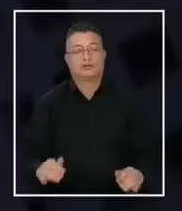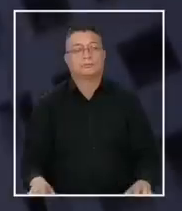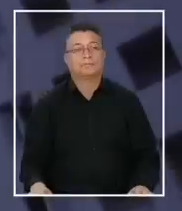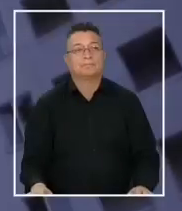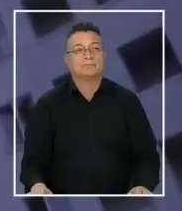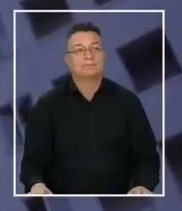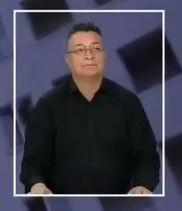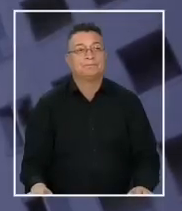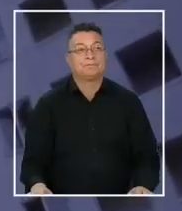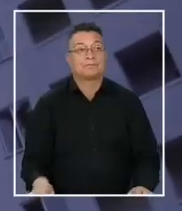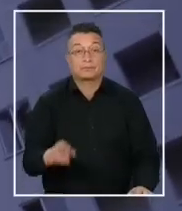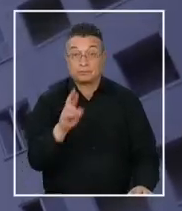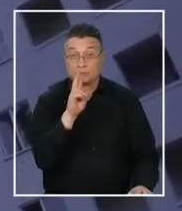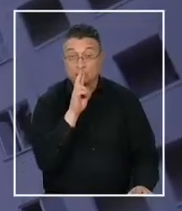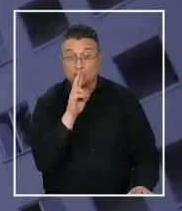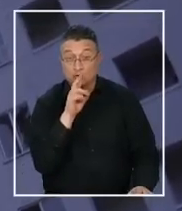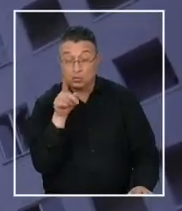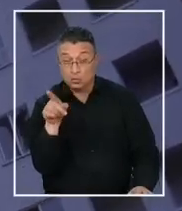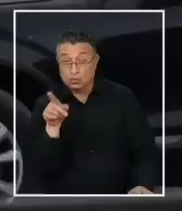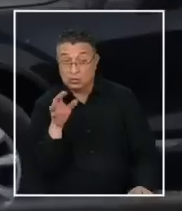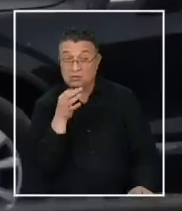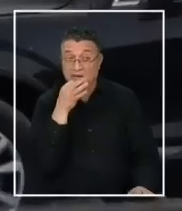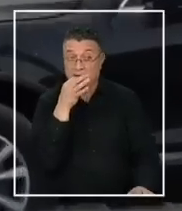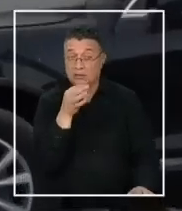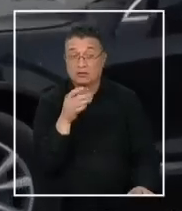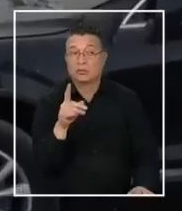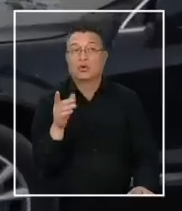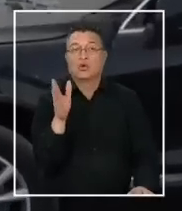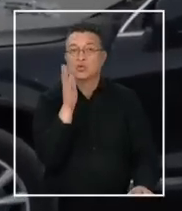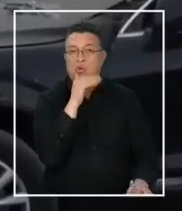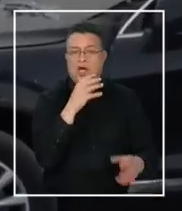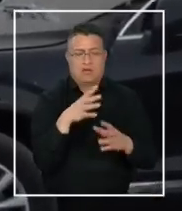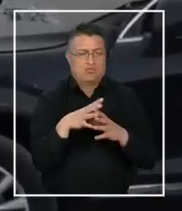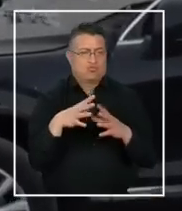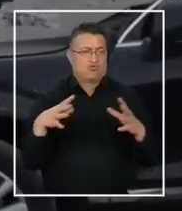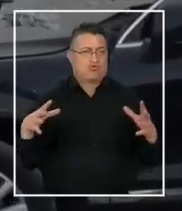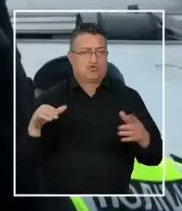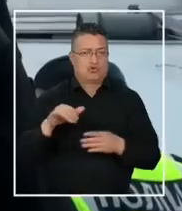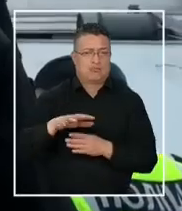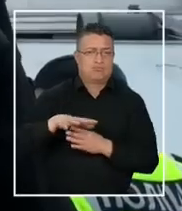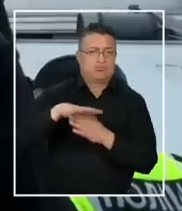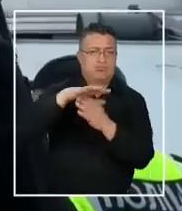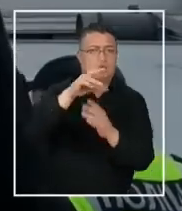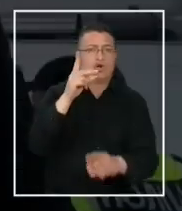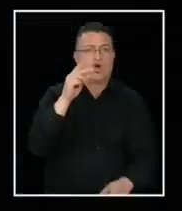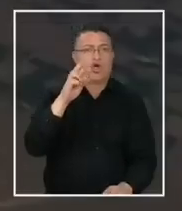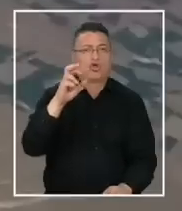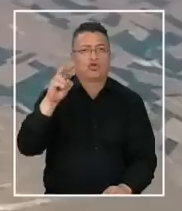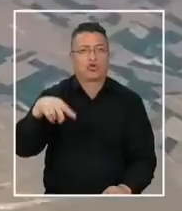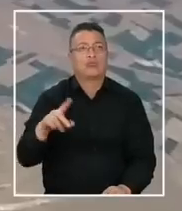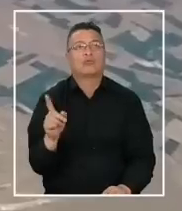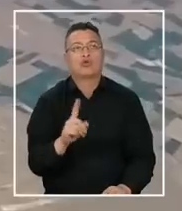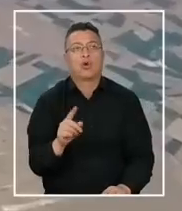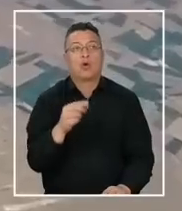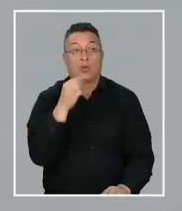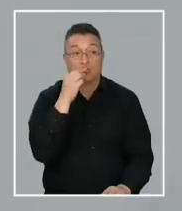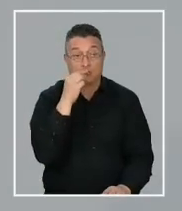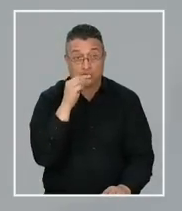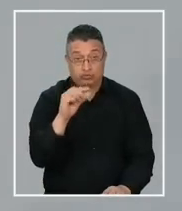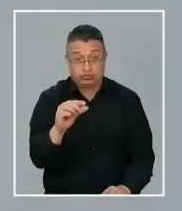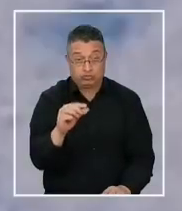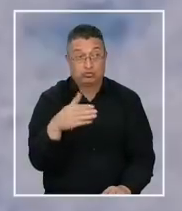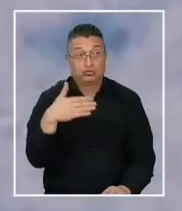Se estima que Rusia no posee una gran cantidad de estos drones kamikaze y en muy pocos días